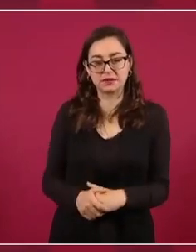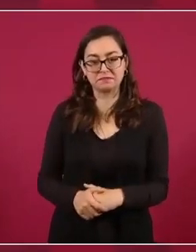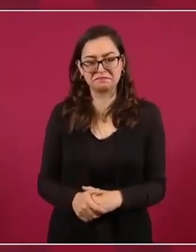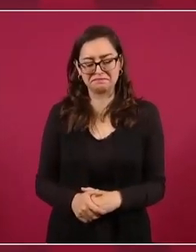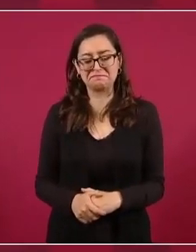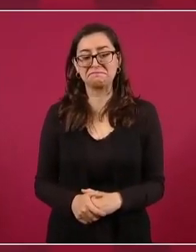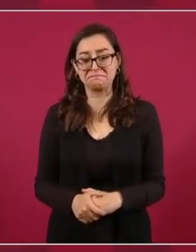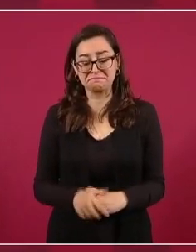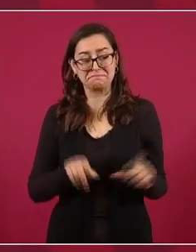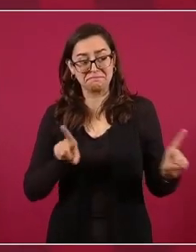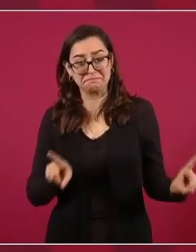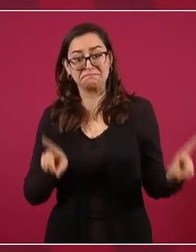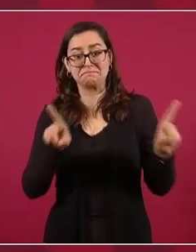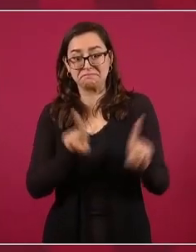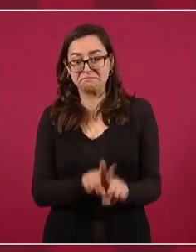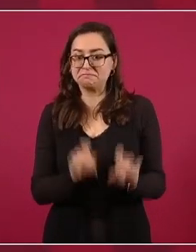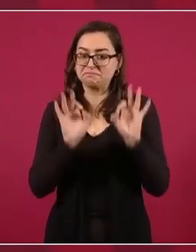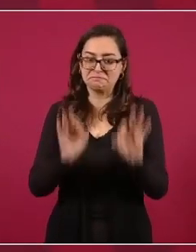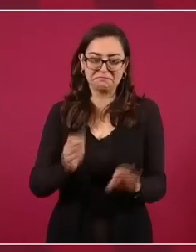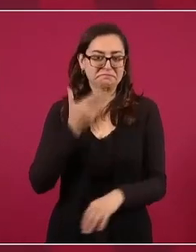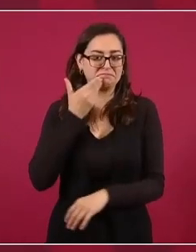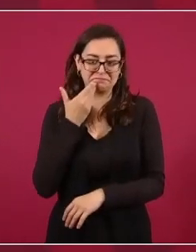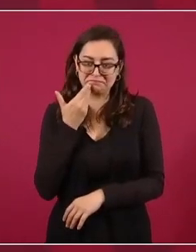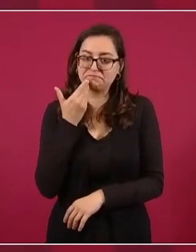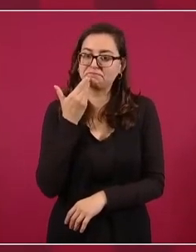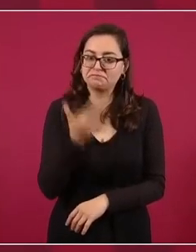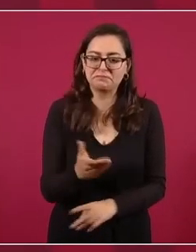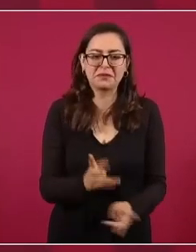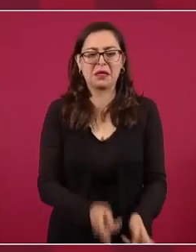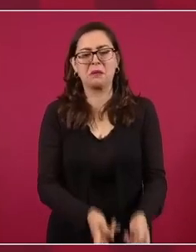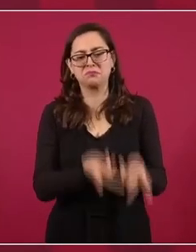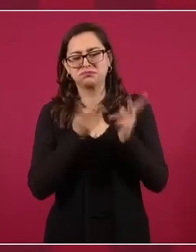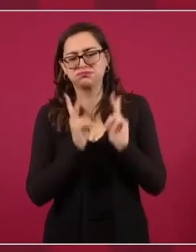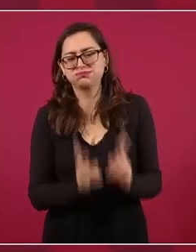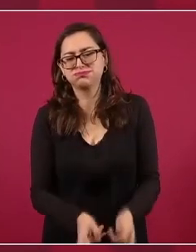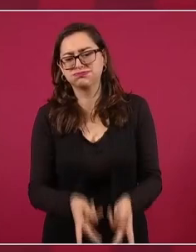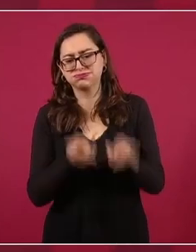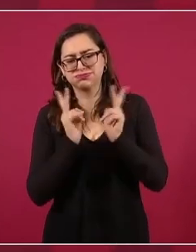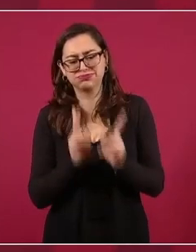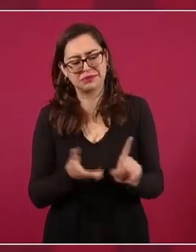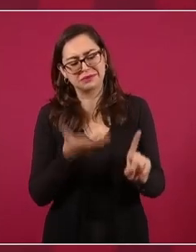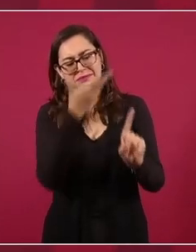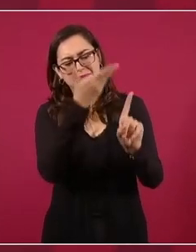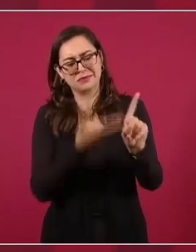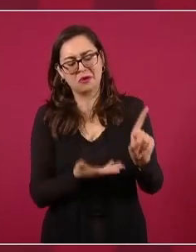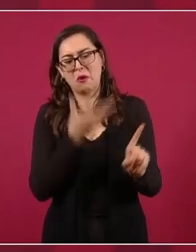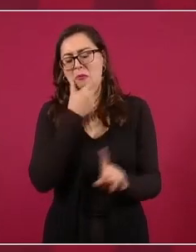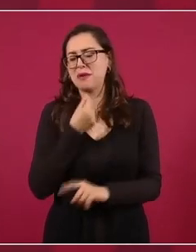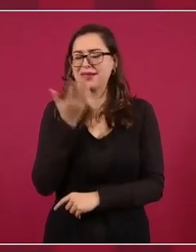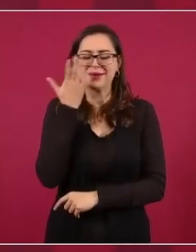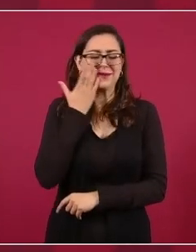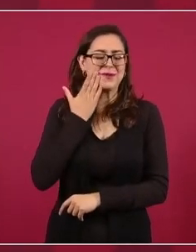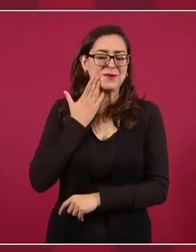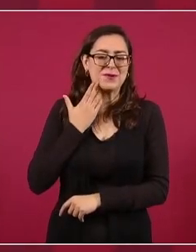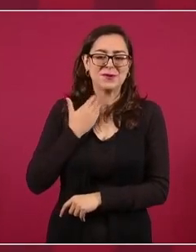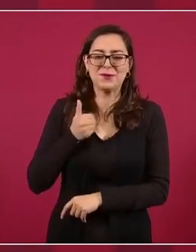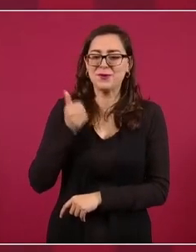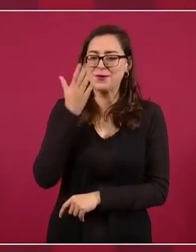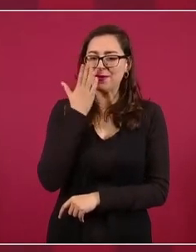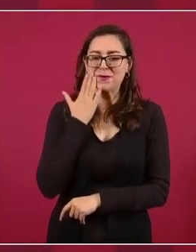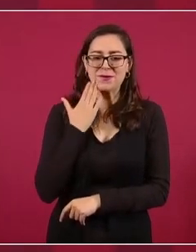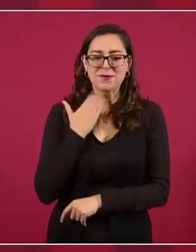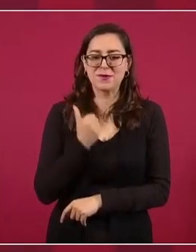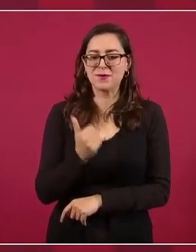plática, muy amable el señor Blinken, la